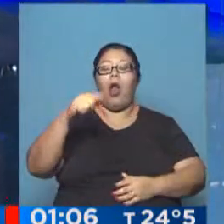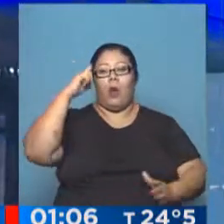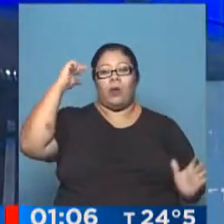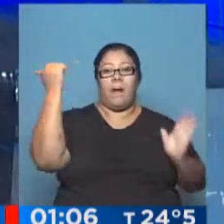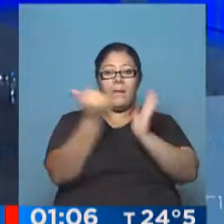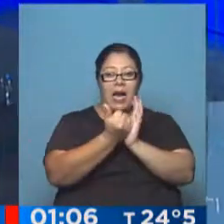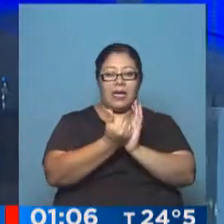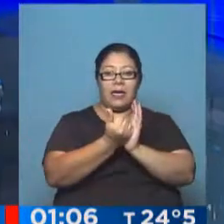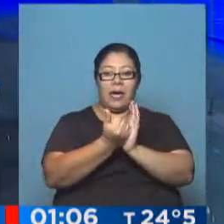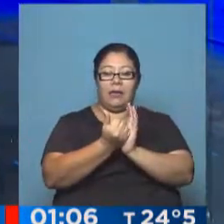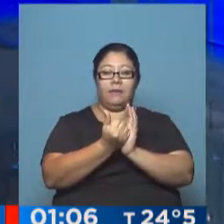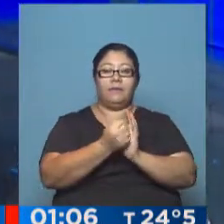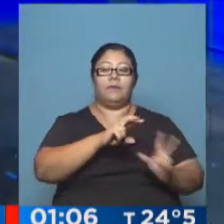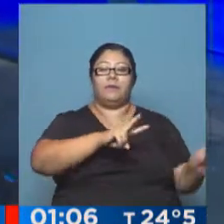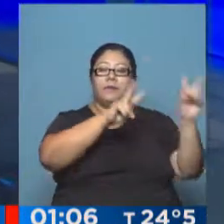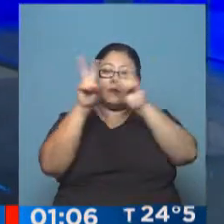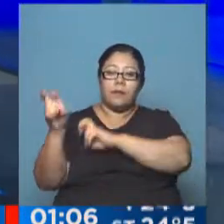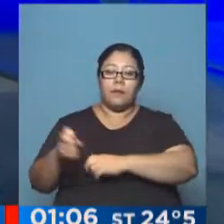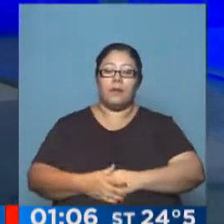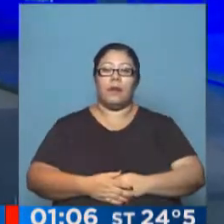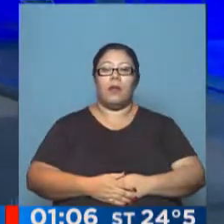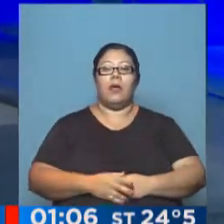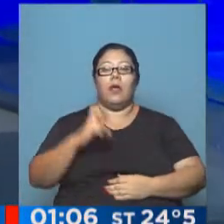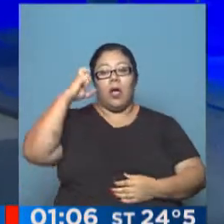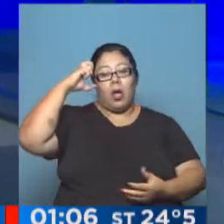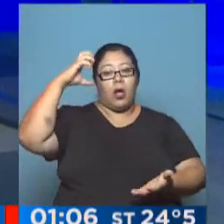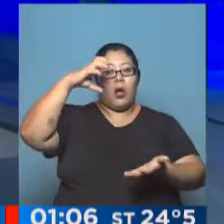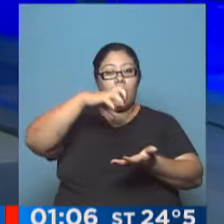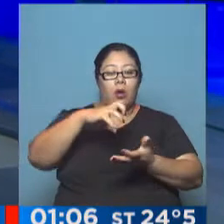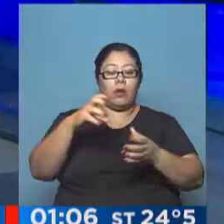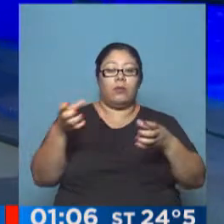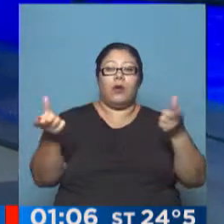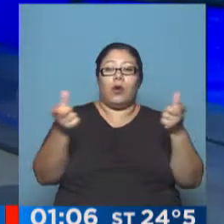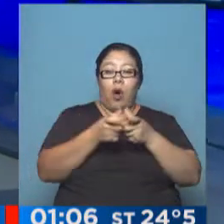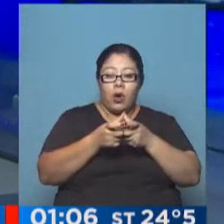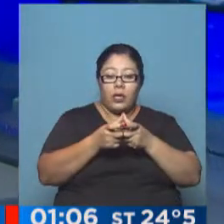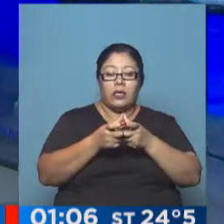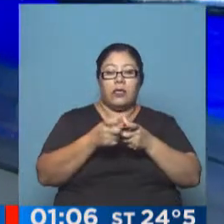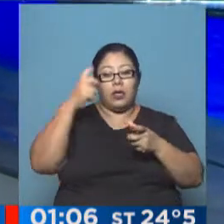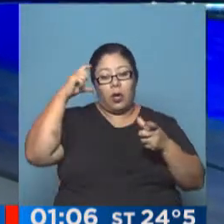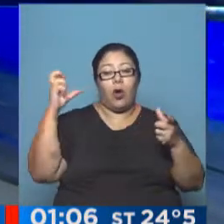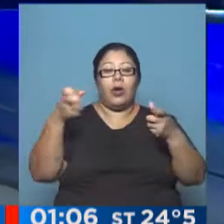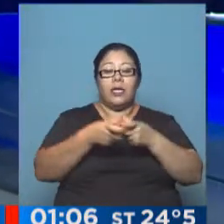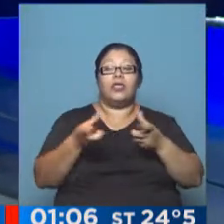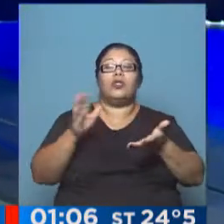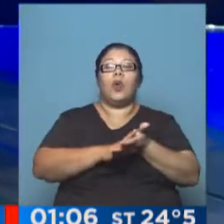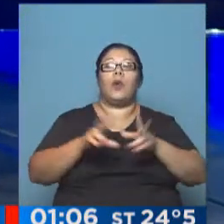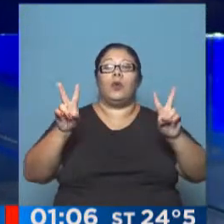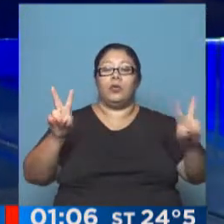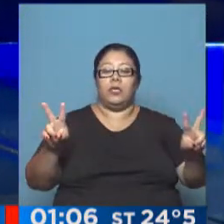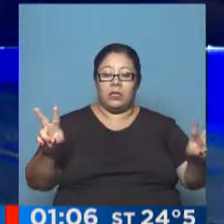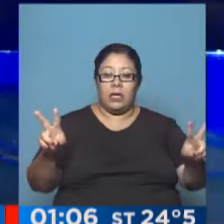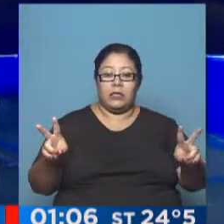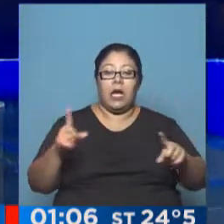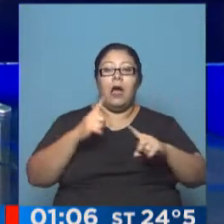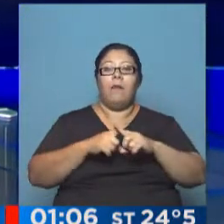El Congreso Nacional del Partido Justicialista logró fijar el cronograma para las elecciones de las nuevas autoridades. Durante el encuentro realizado en el Club